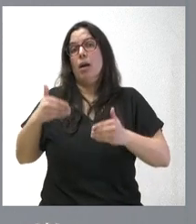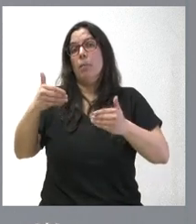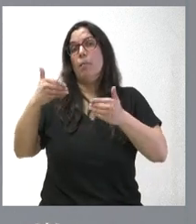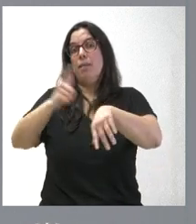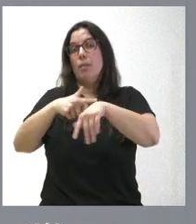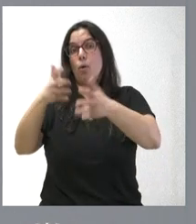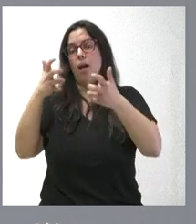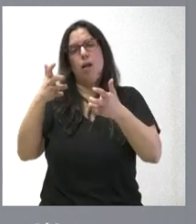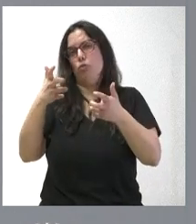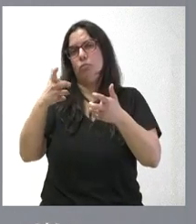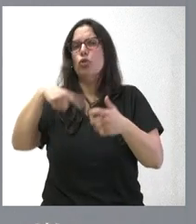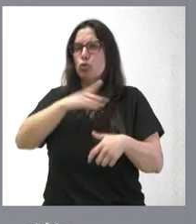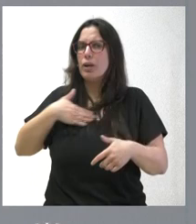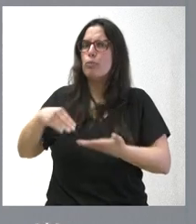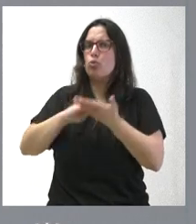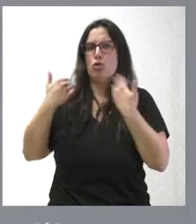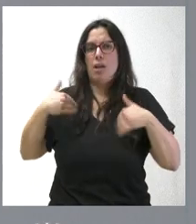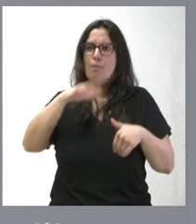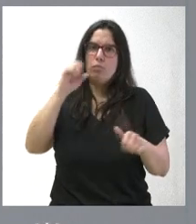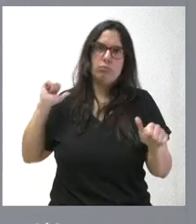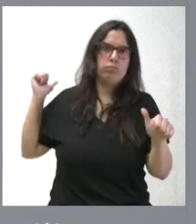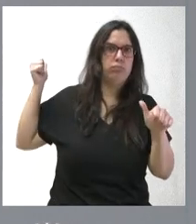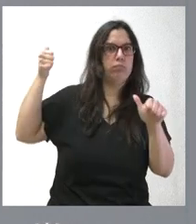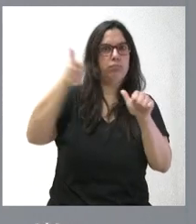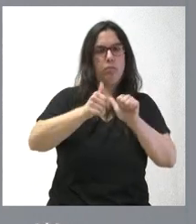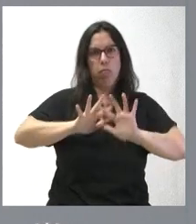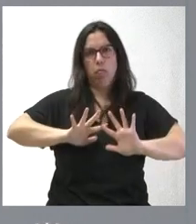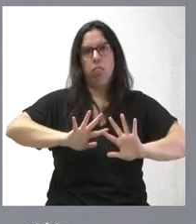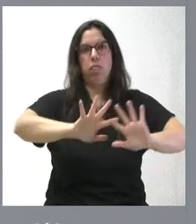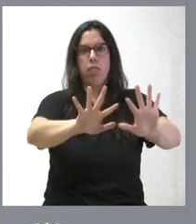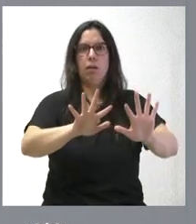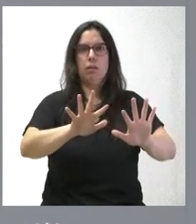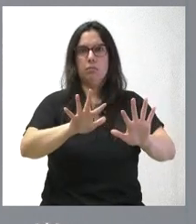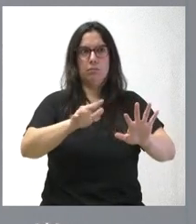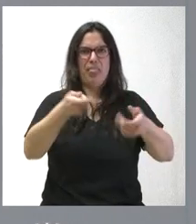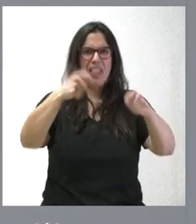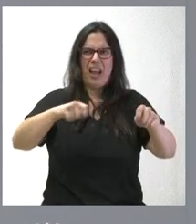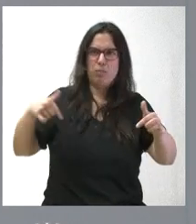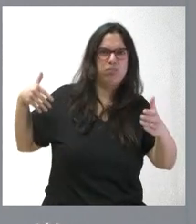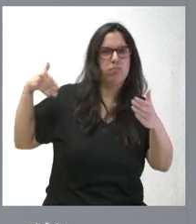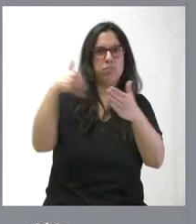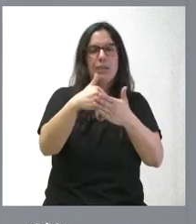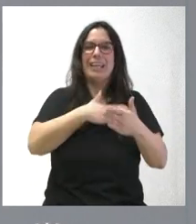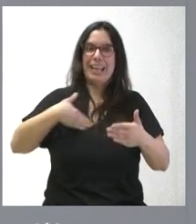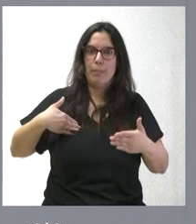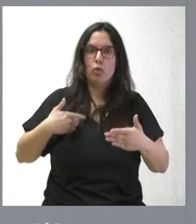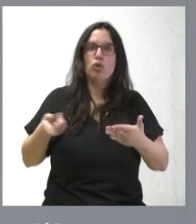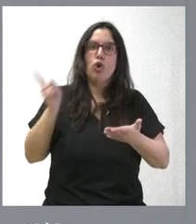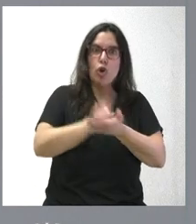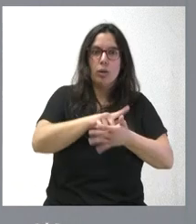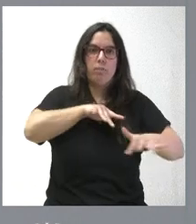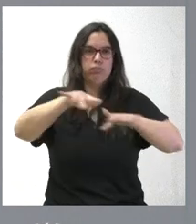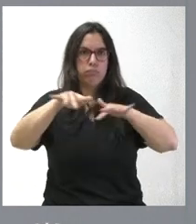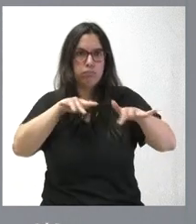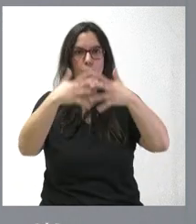lo que queremos es soluciones, porque son muchos años donde esa infraestructura se cerró y donde lo que queremos es que se lleve a cabo